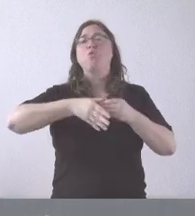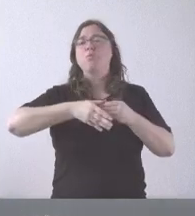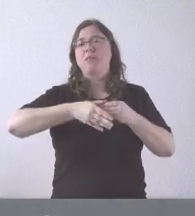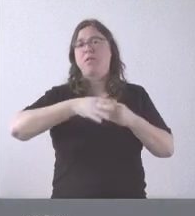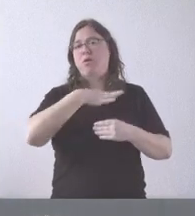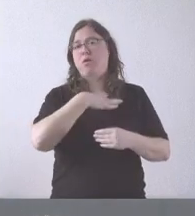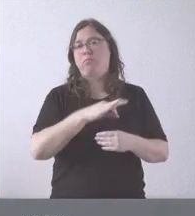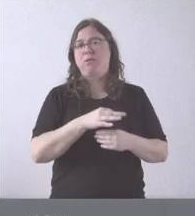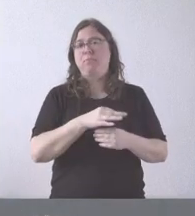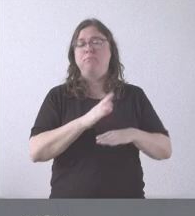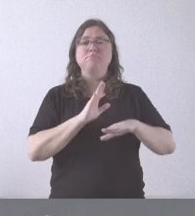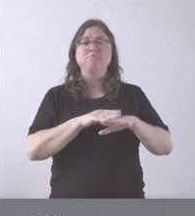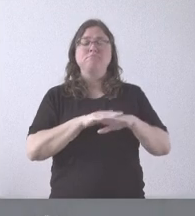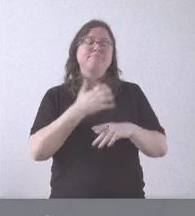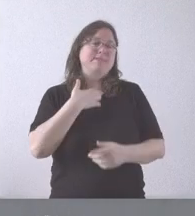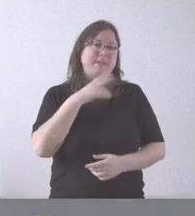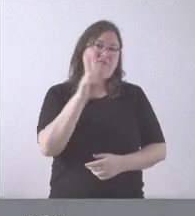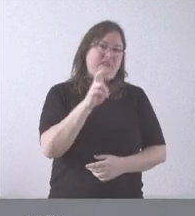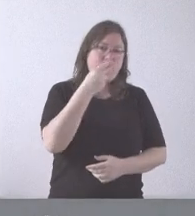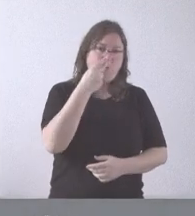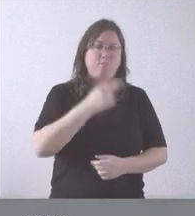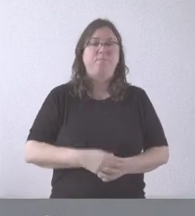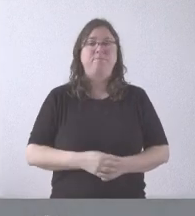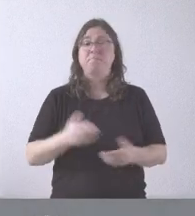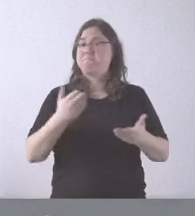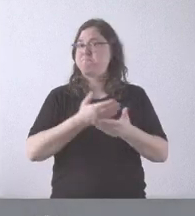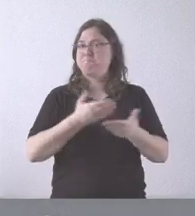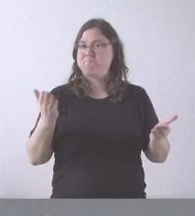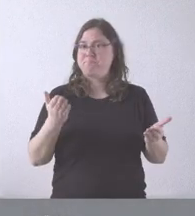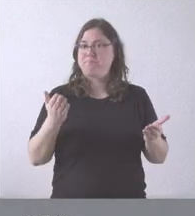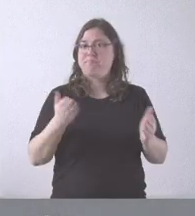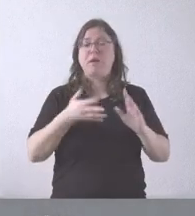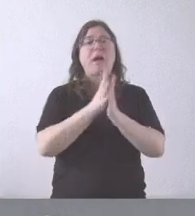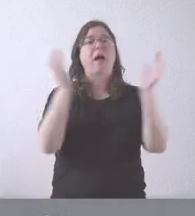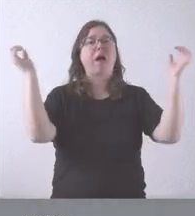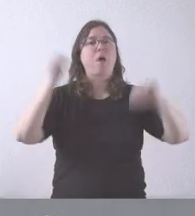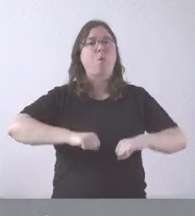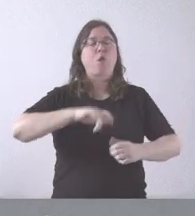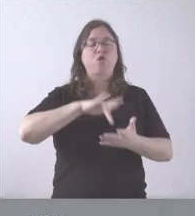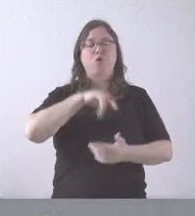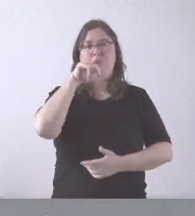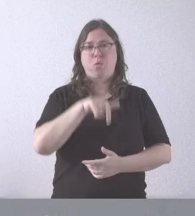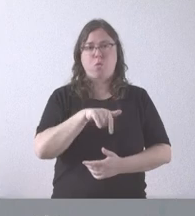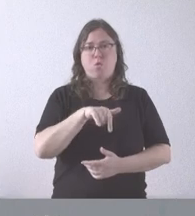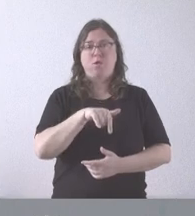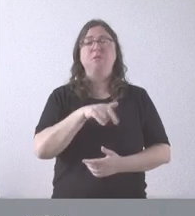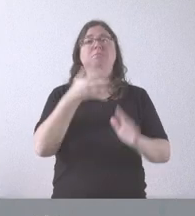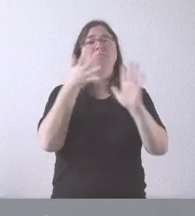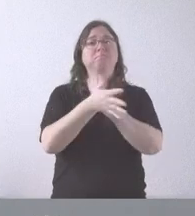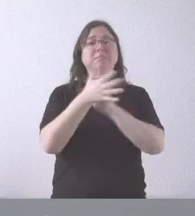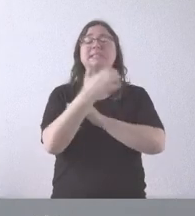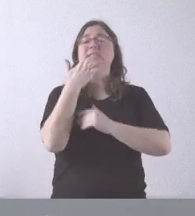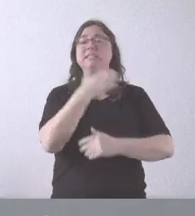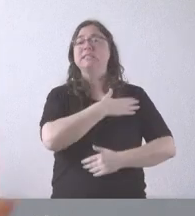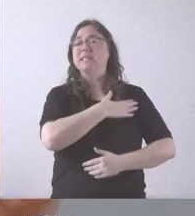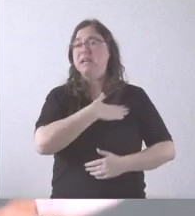les es de utilidad. Y sin más, pues estos son los acuerdos del Consejo de Gobierno que les he relatado. Y si tienen alguna